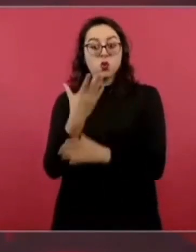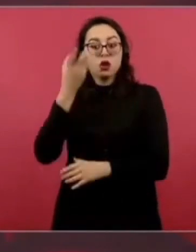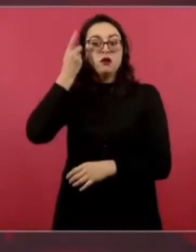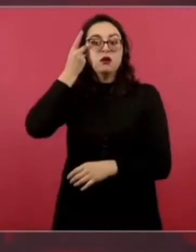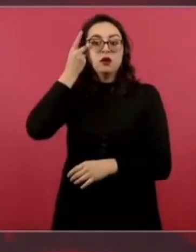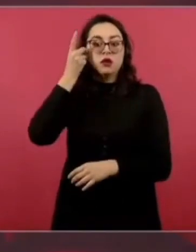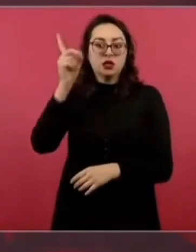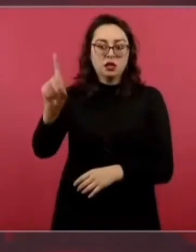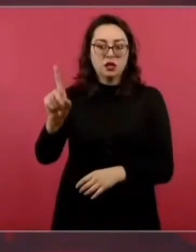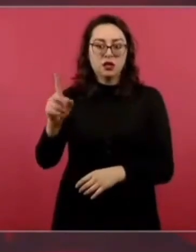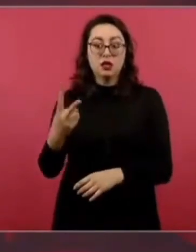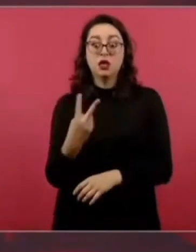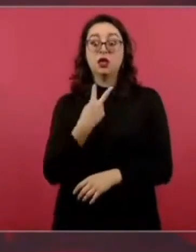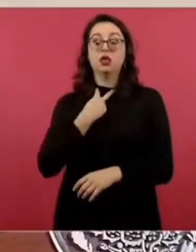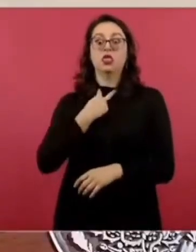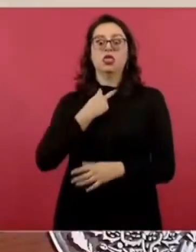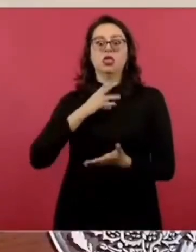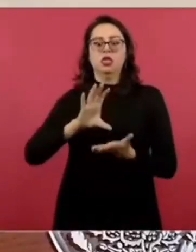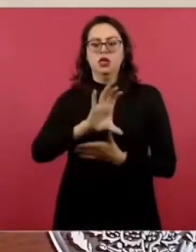pagando